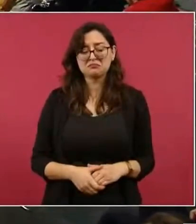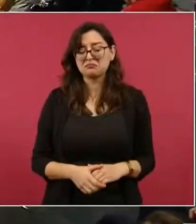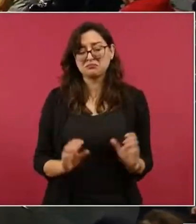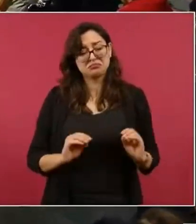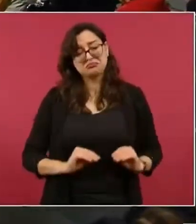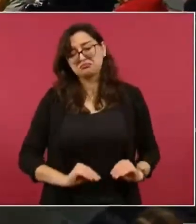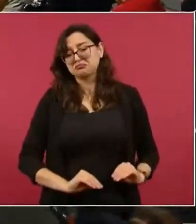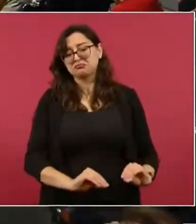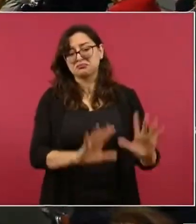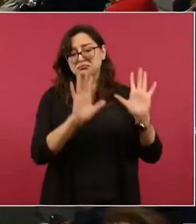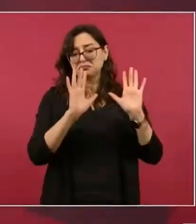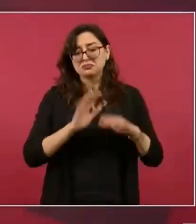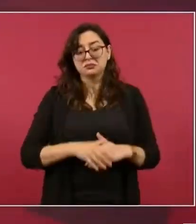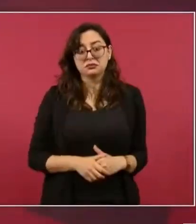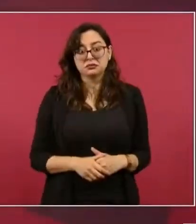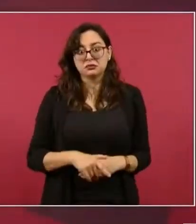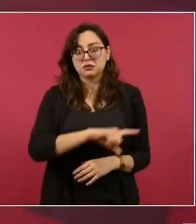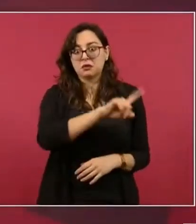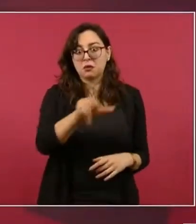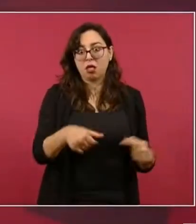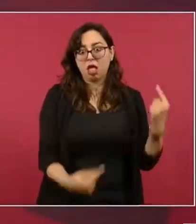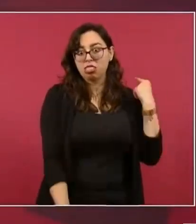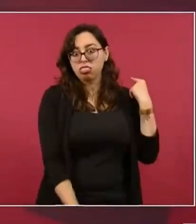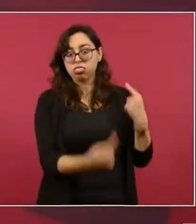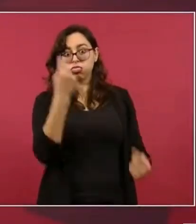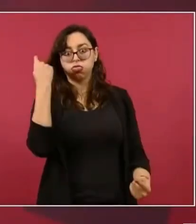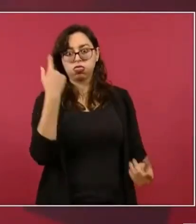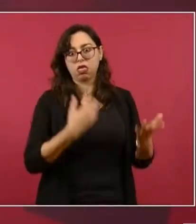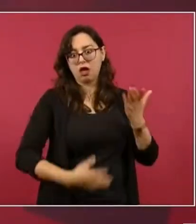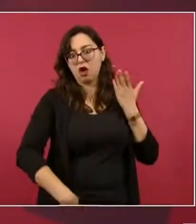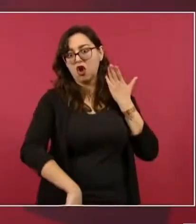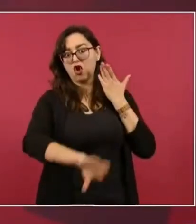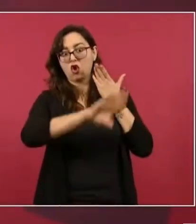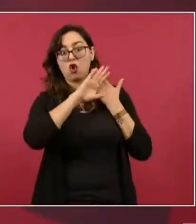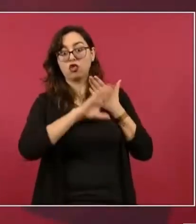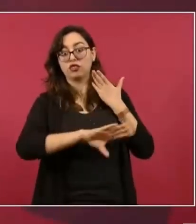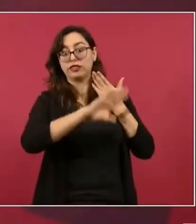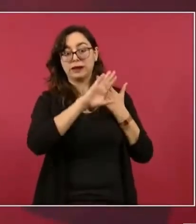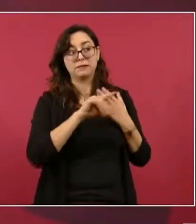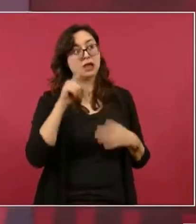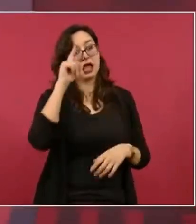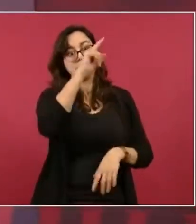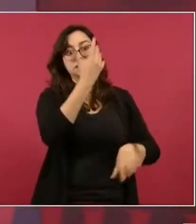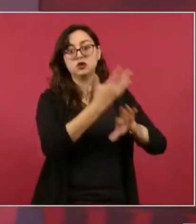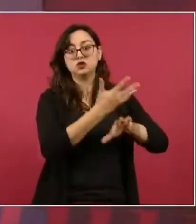capaz que me vayan a acusar allá a la Casa Blanca